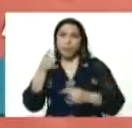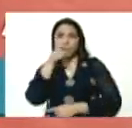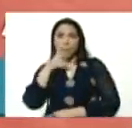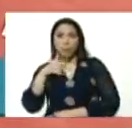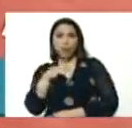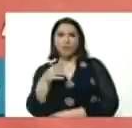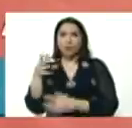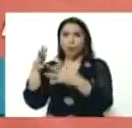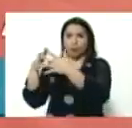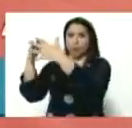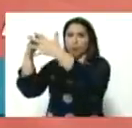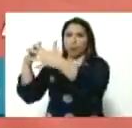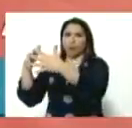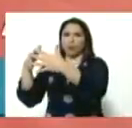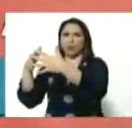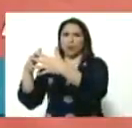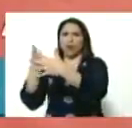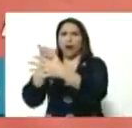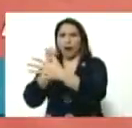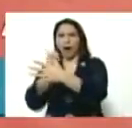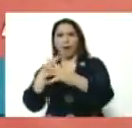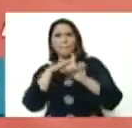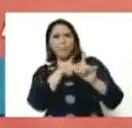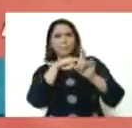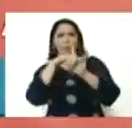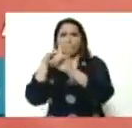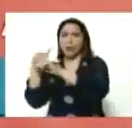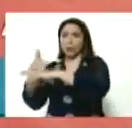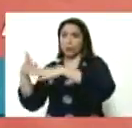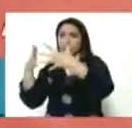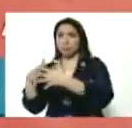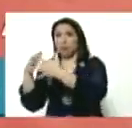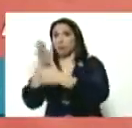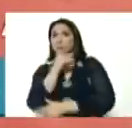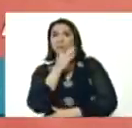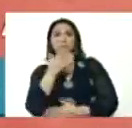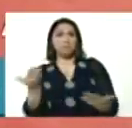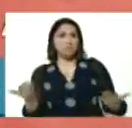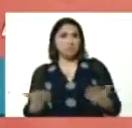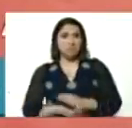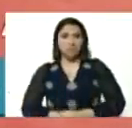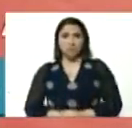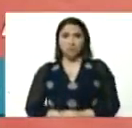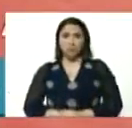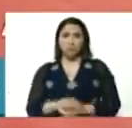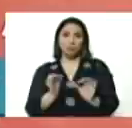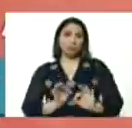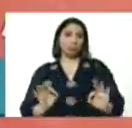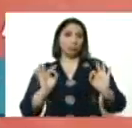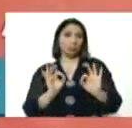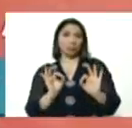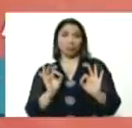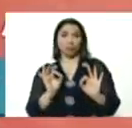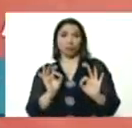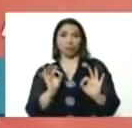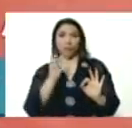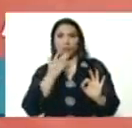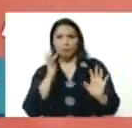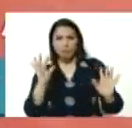bloqueando, están atacando y al gobierno de Estados Unidos no le ha parecido que debe